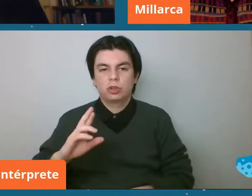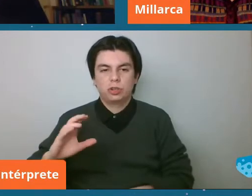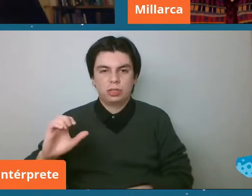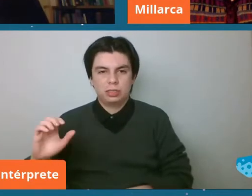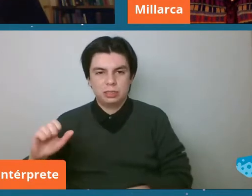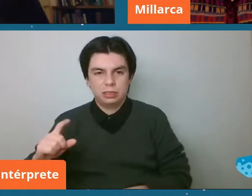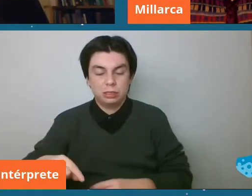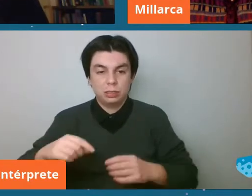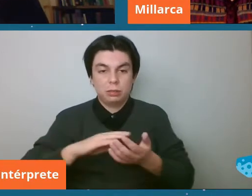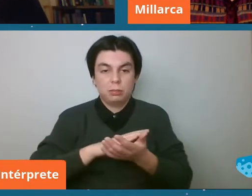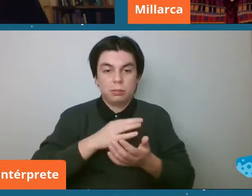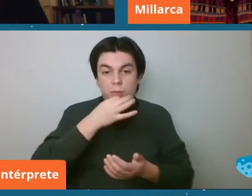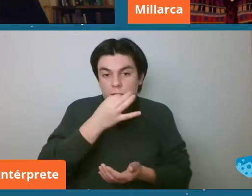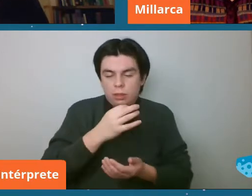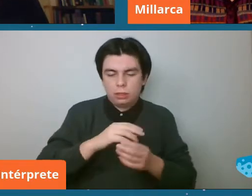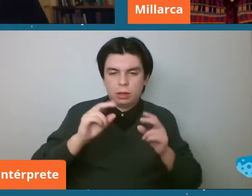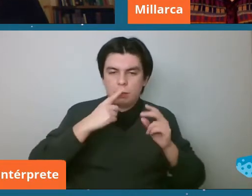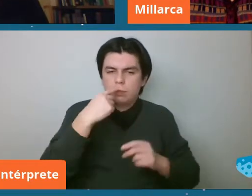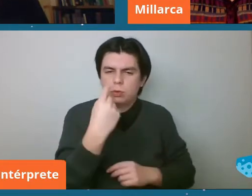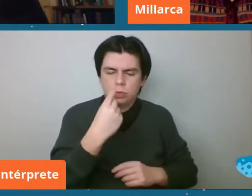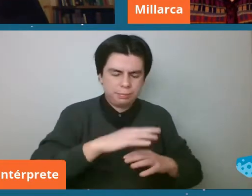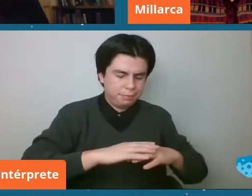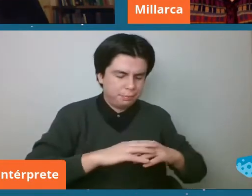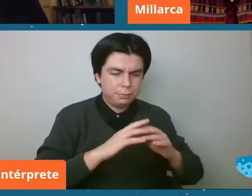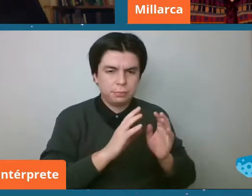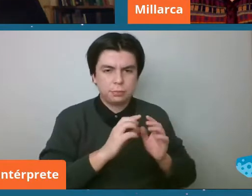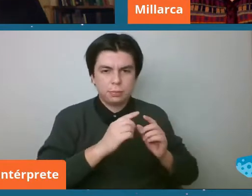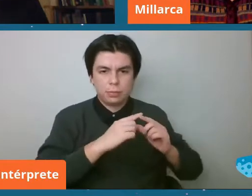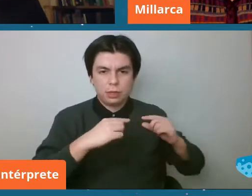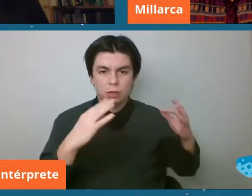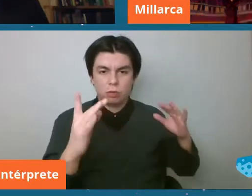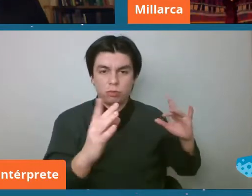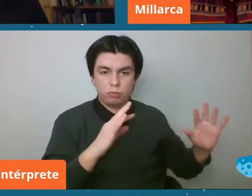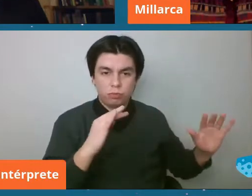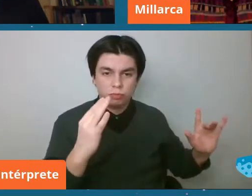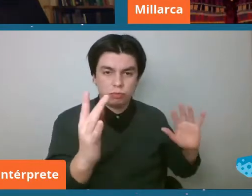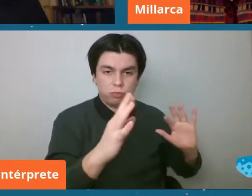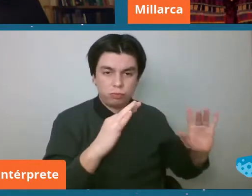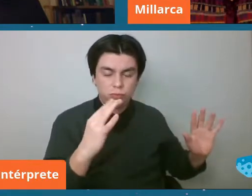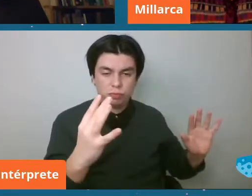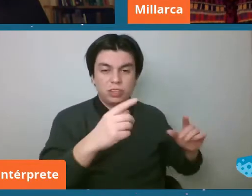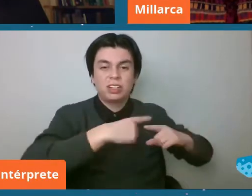independientemente de su tamaño giran a la misma velocidad alrededor del sol